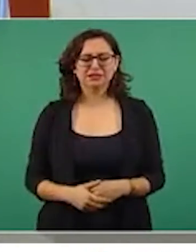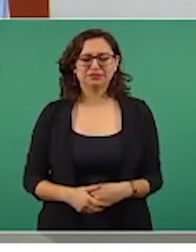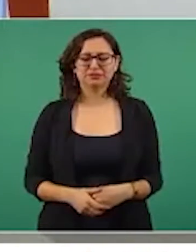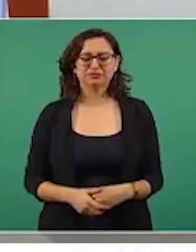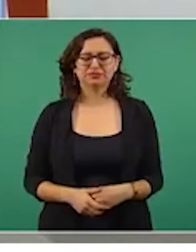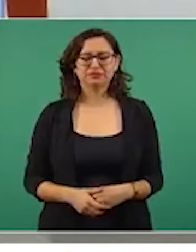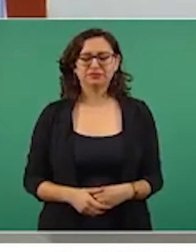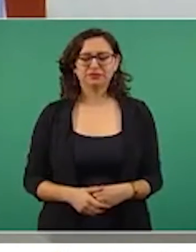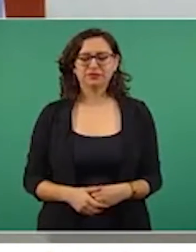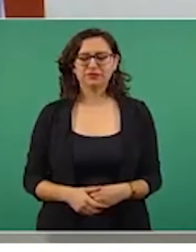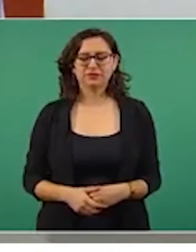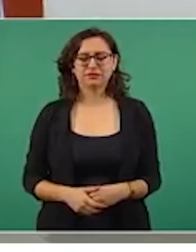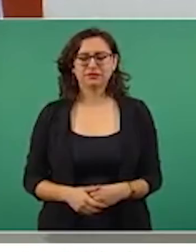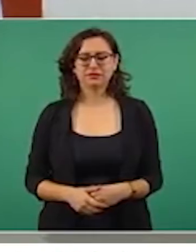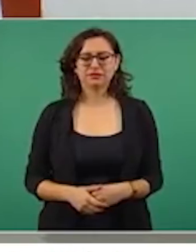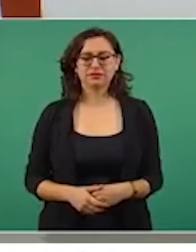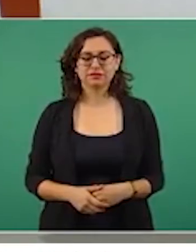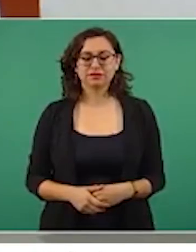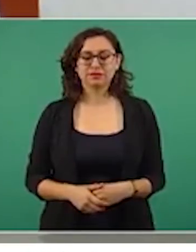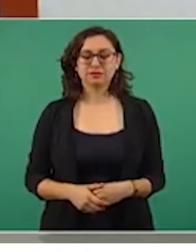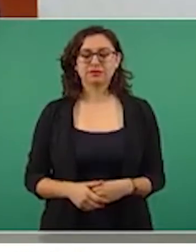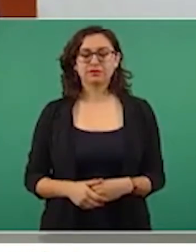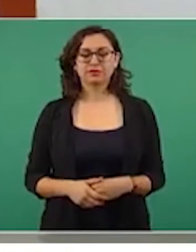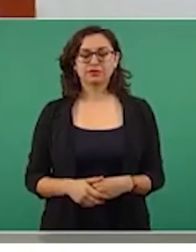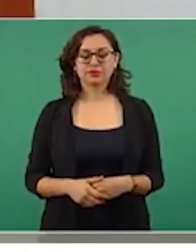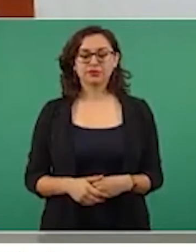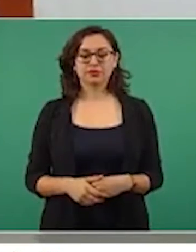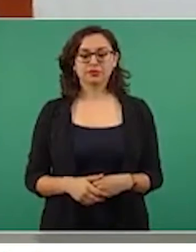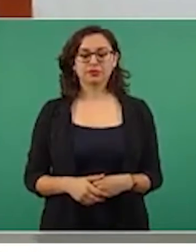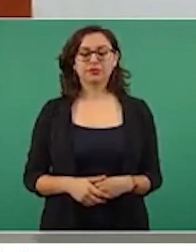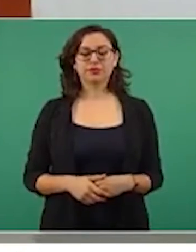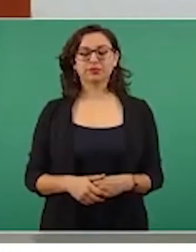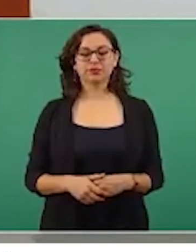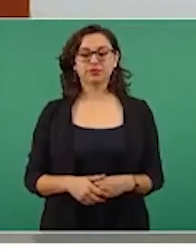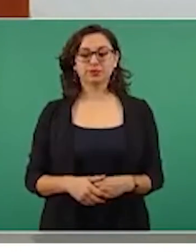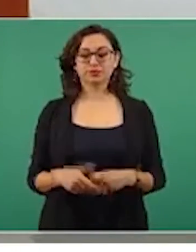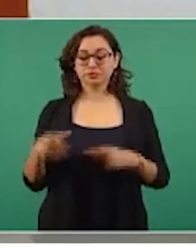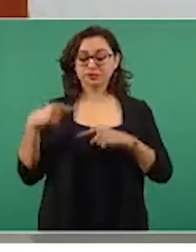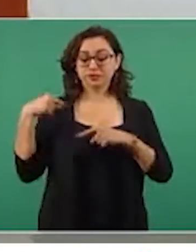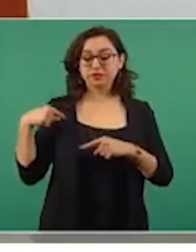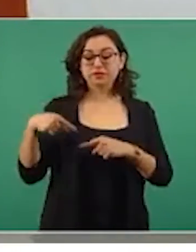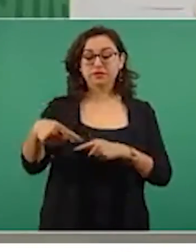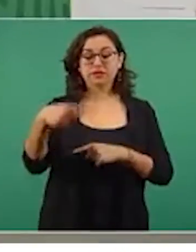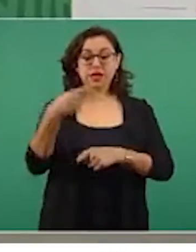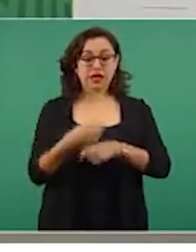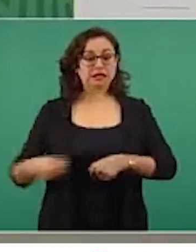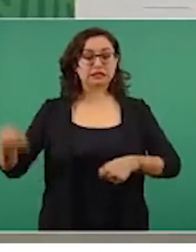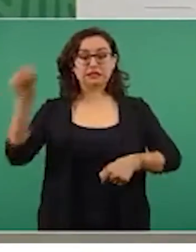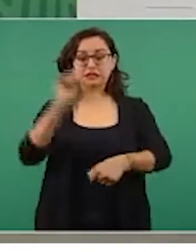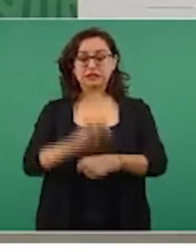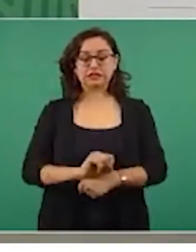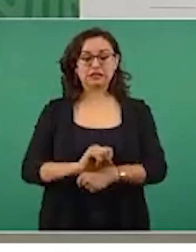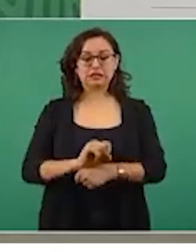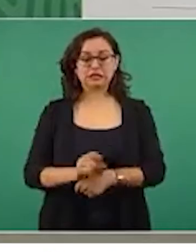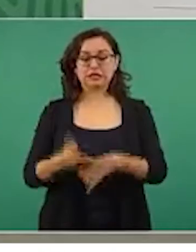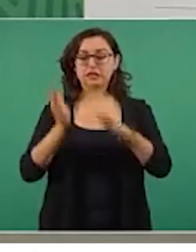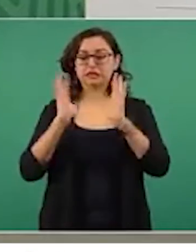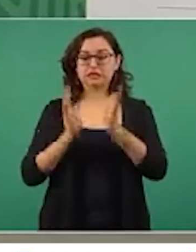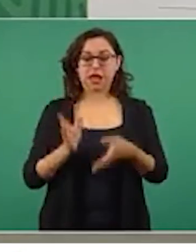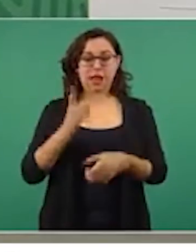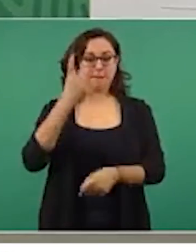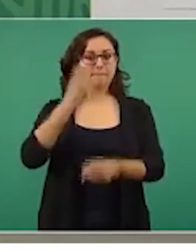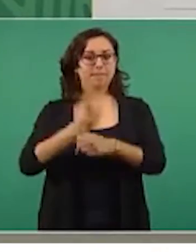Ya en esta semana se concluye la vacunación con primera dosis